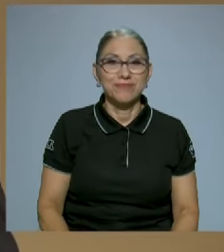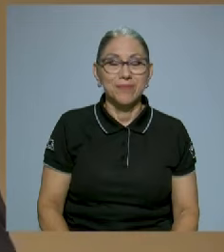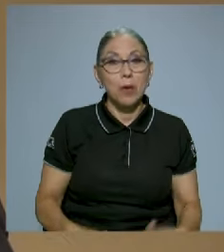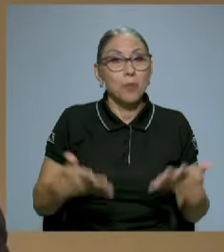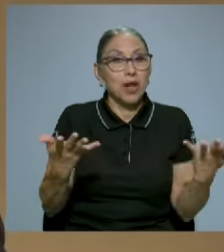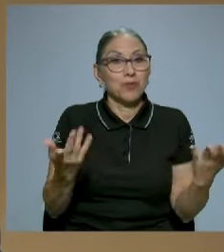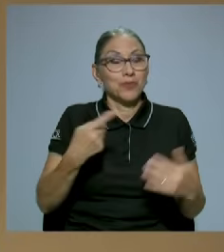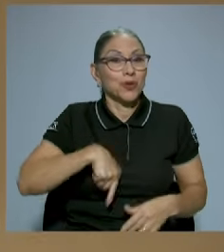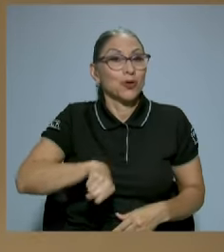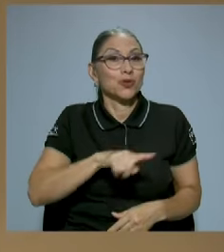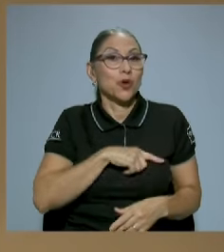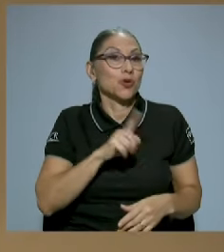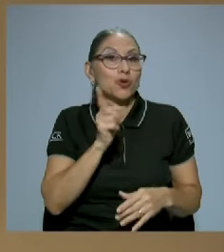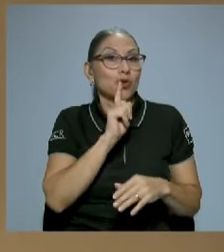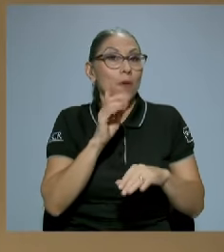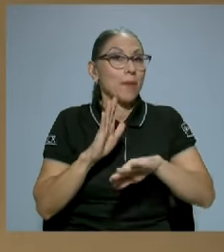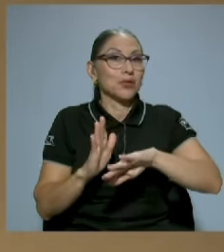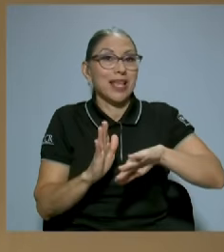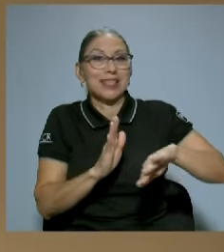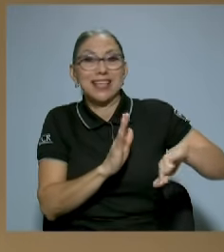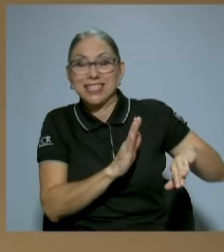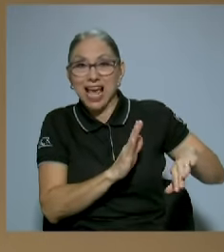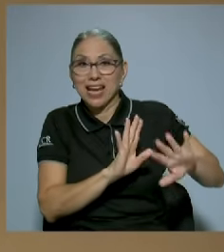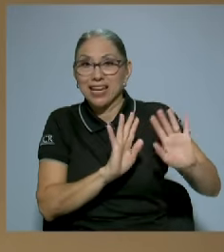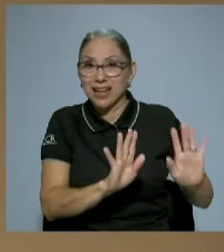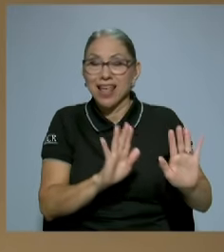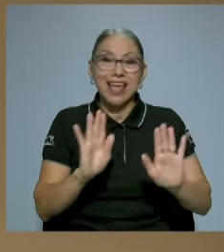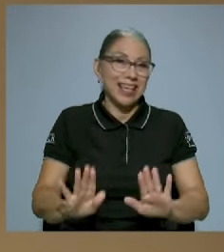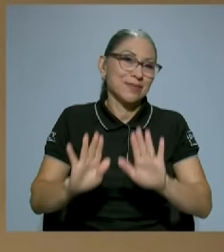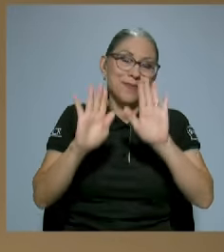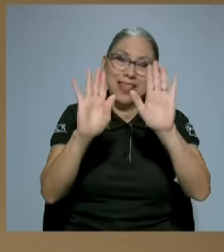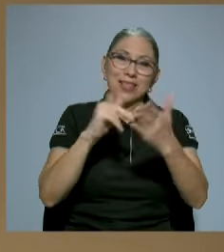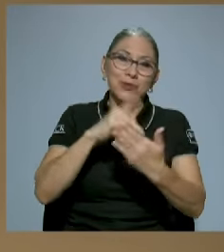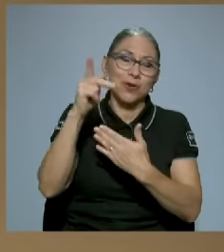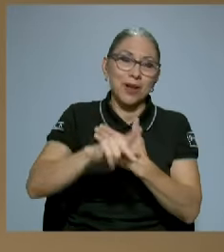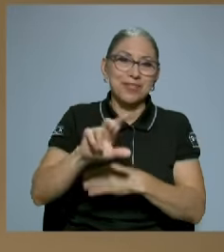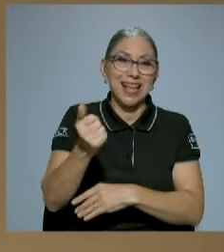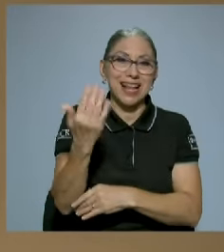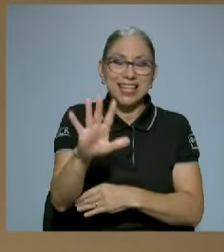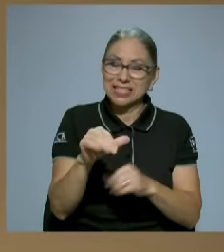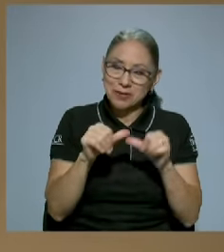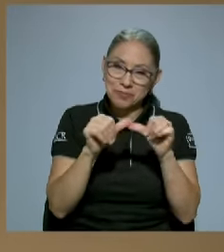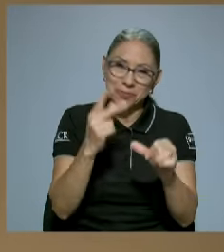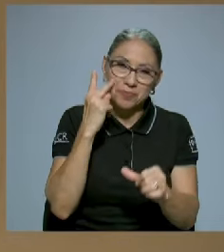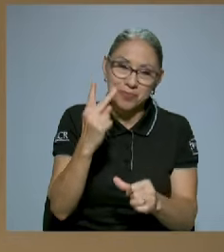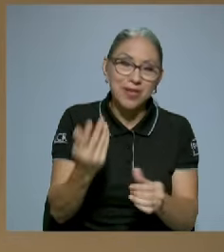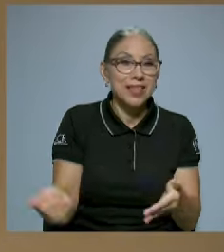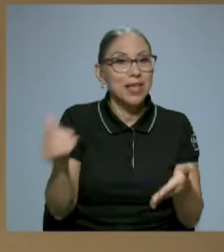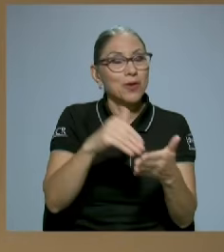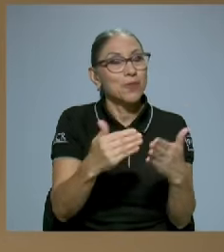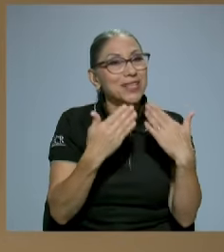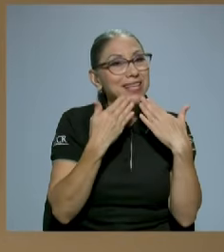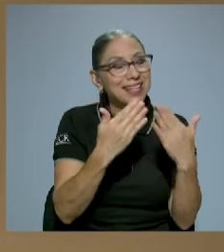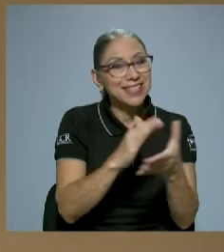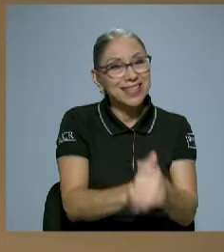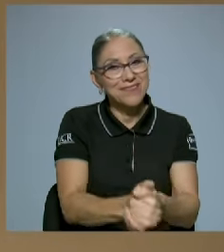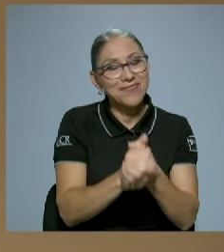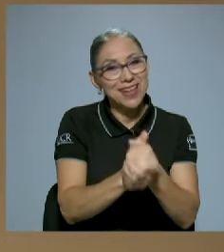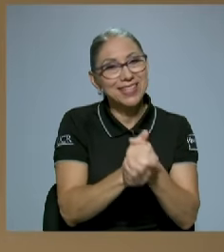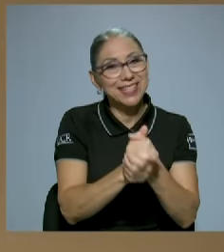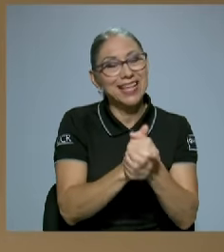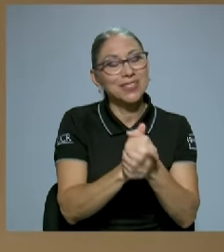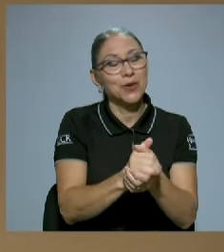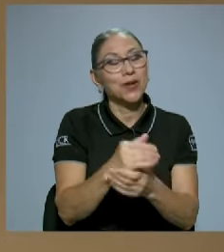esperamos que la audiencia no lo haga los espléndidos programas de Canal 15 y de nuevo muchas gracias y felicitaciones por